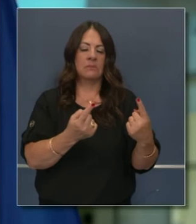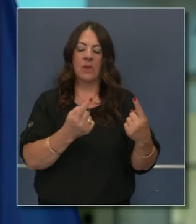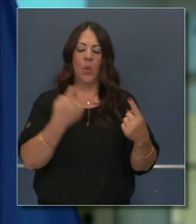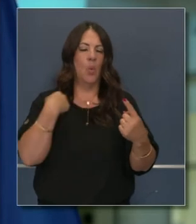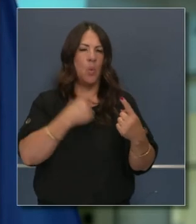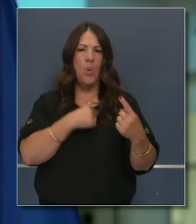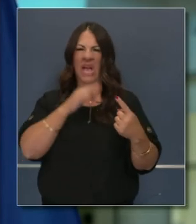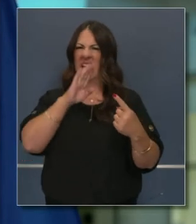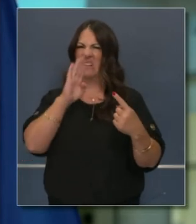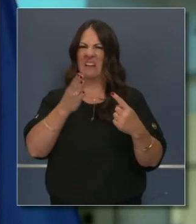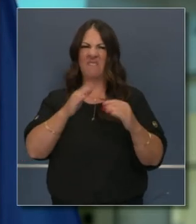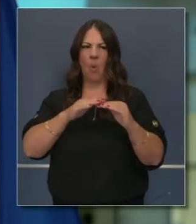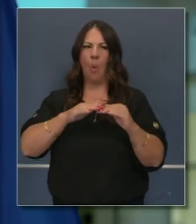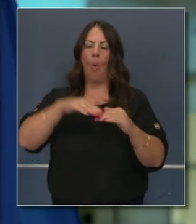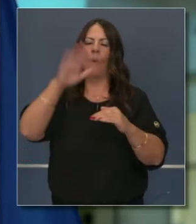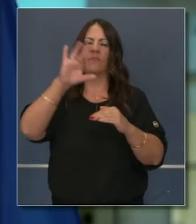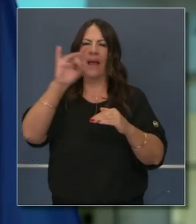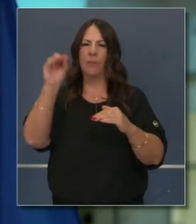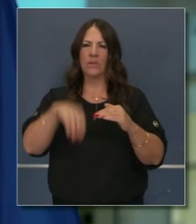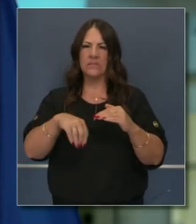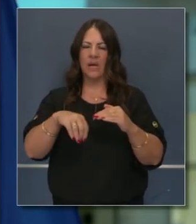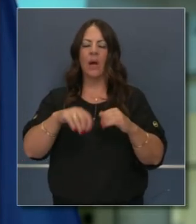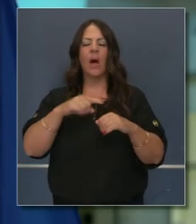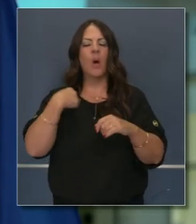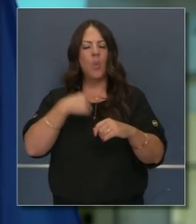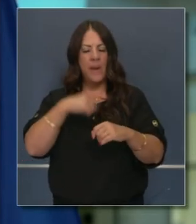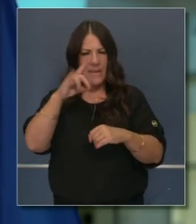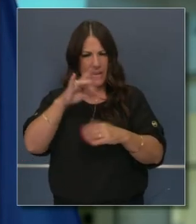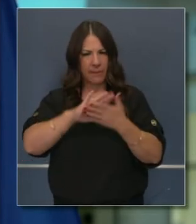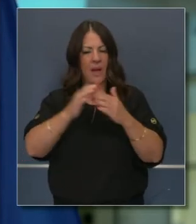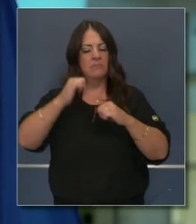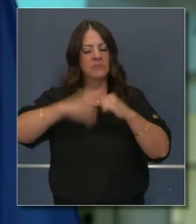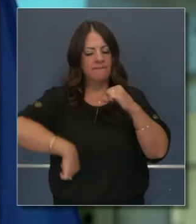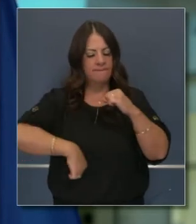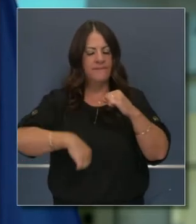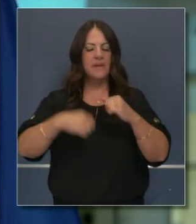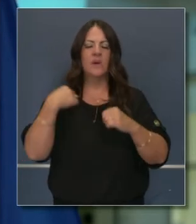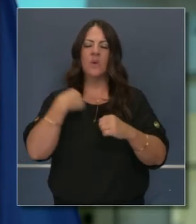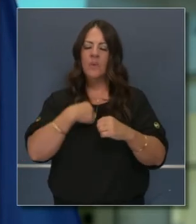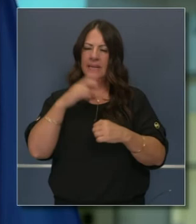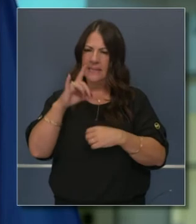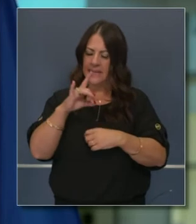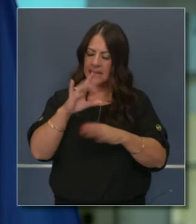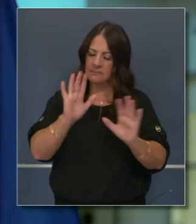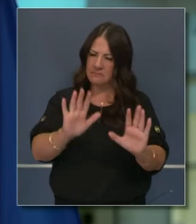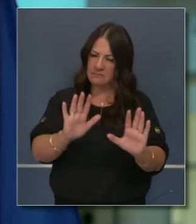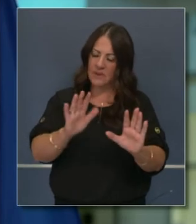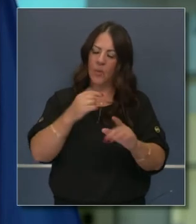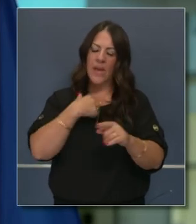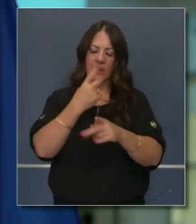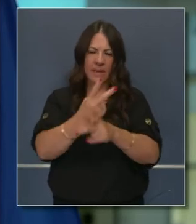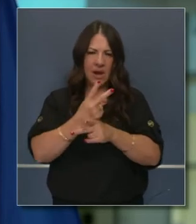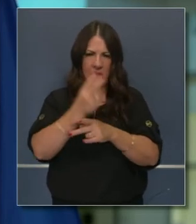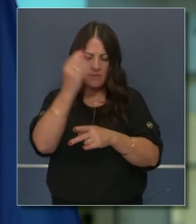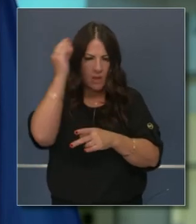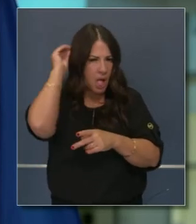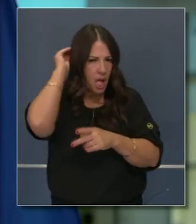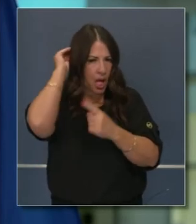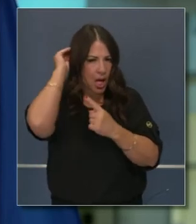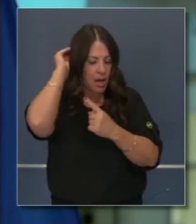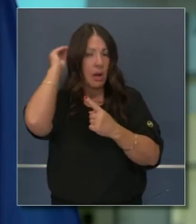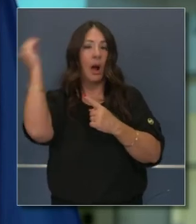% de positividad en 14 días, pero tenemos que ser duros y vigilantes y estar preocupados y estar